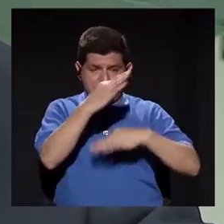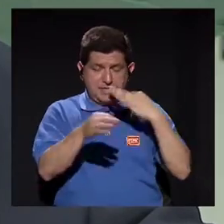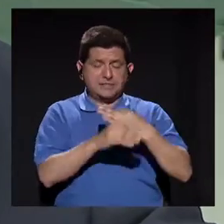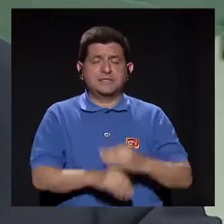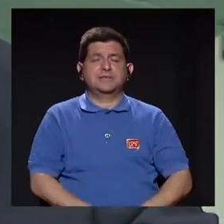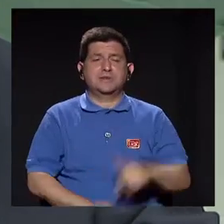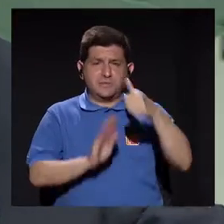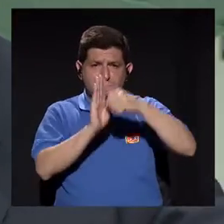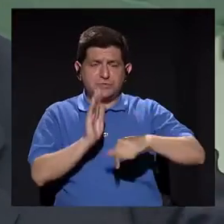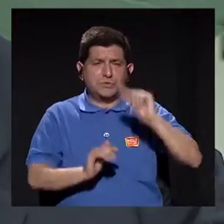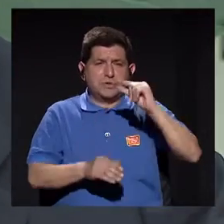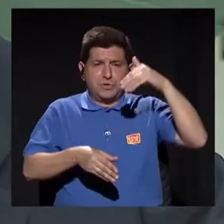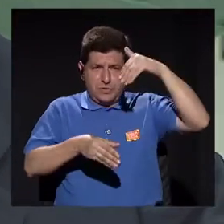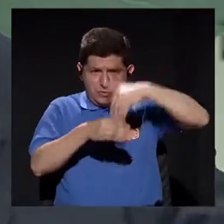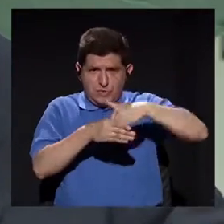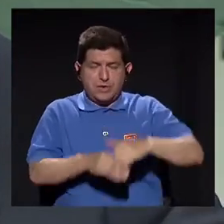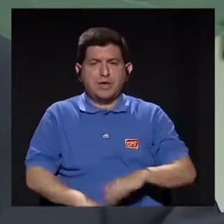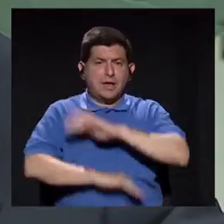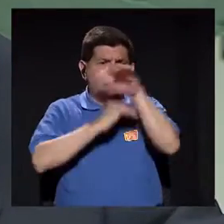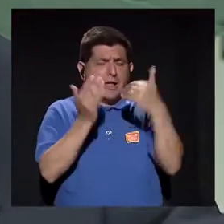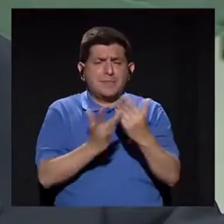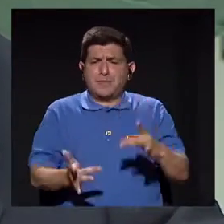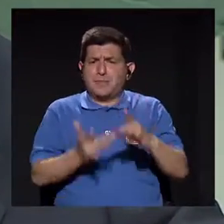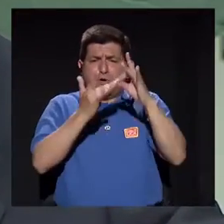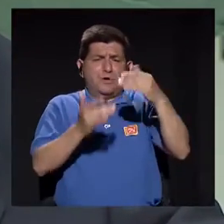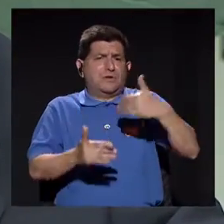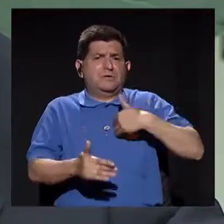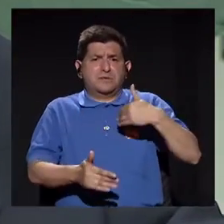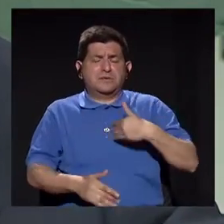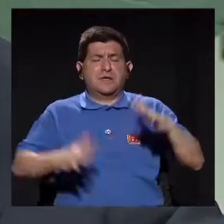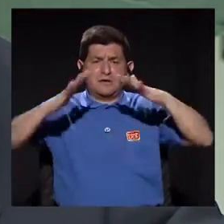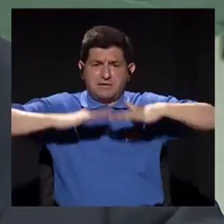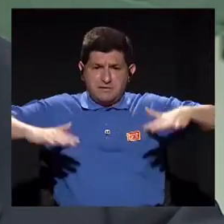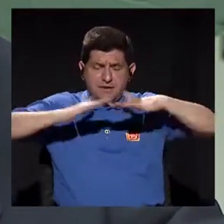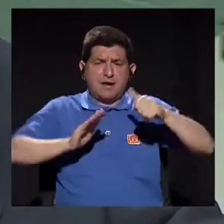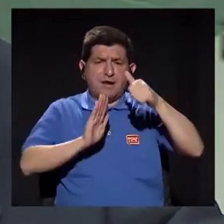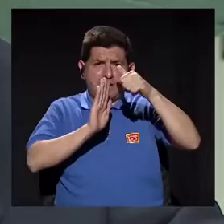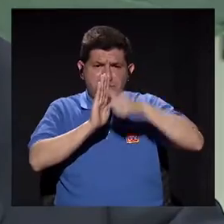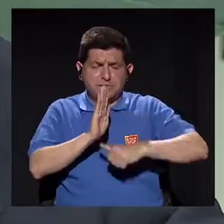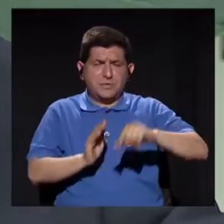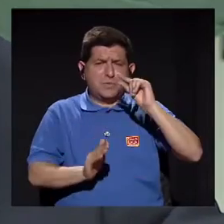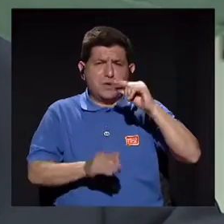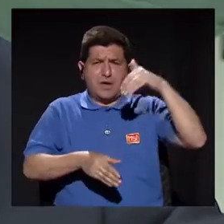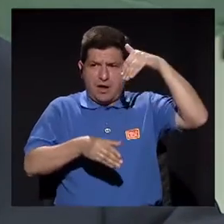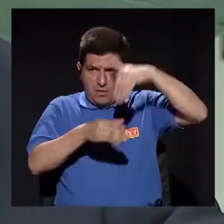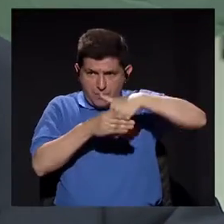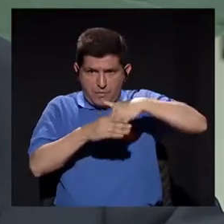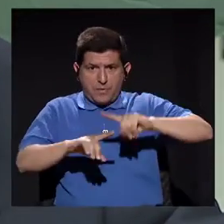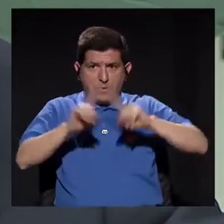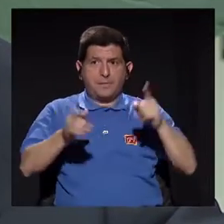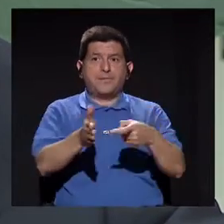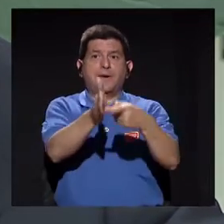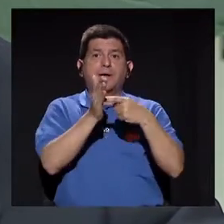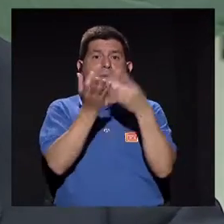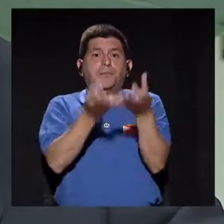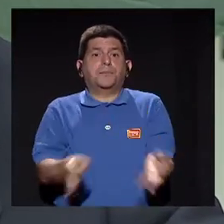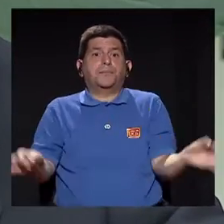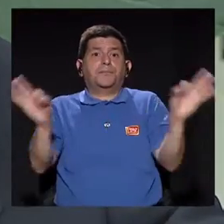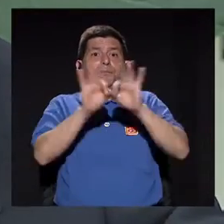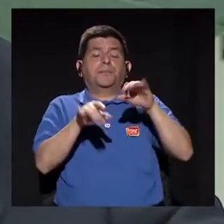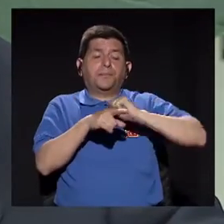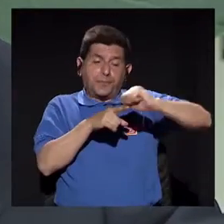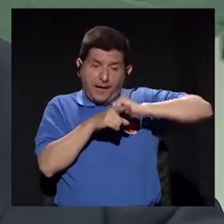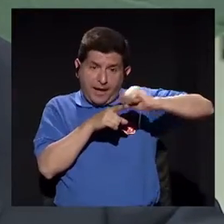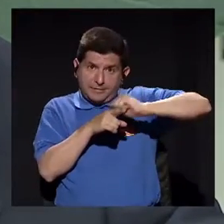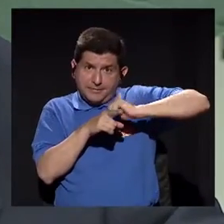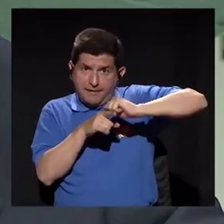tal manera que en todas las especialidades realmente encontramos campo para la cirugía mínimamente invasiva. Pero el requisito fundamental